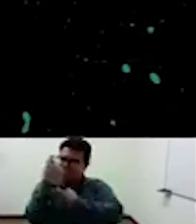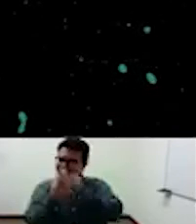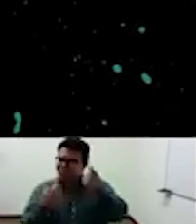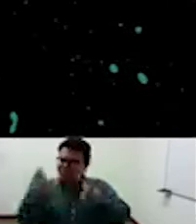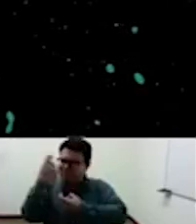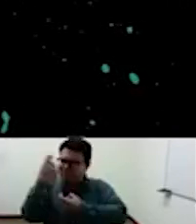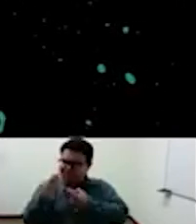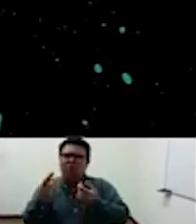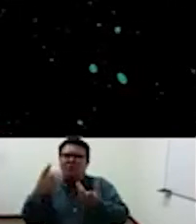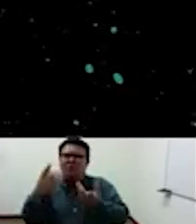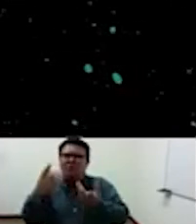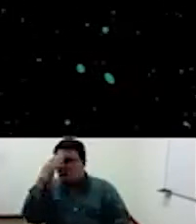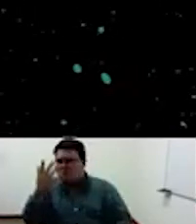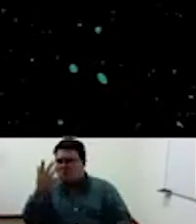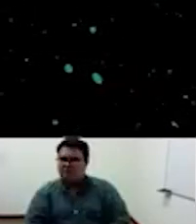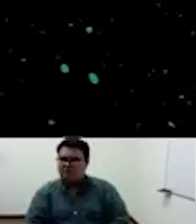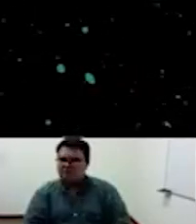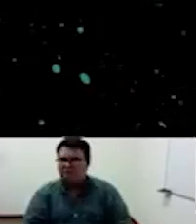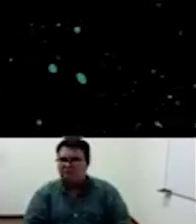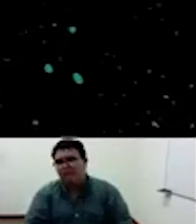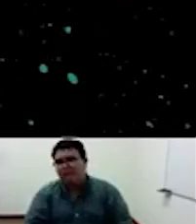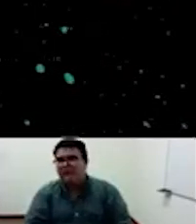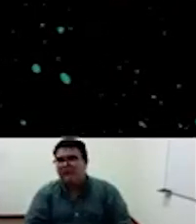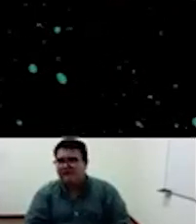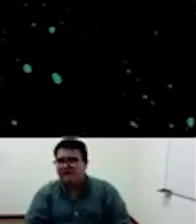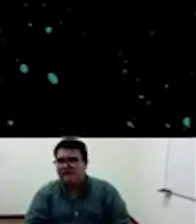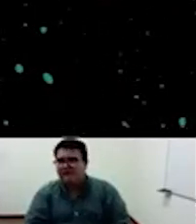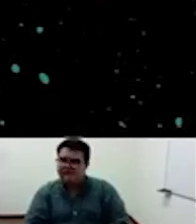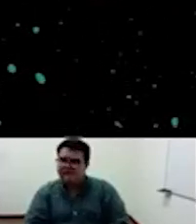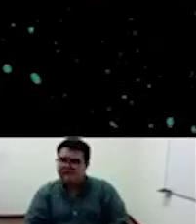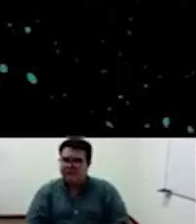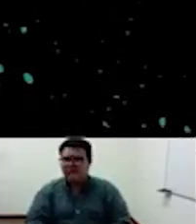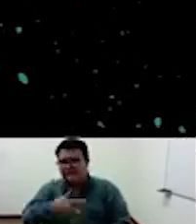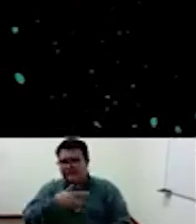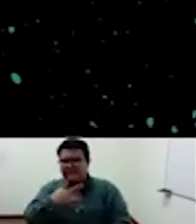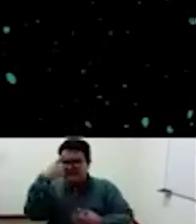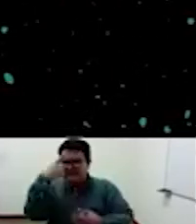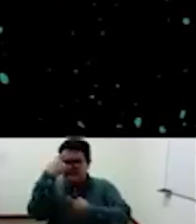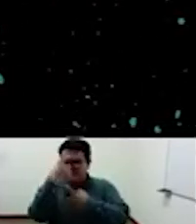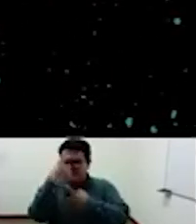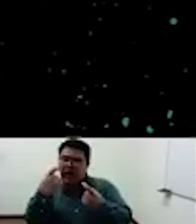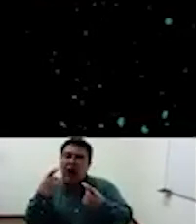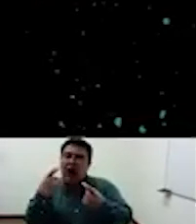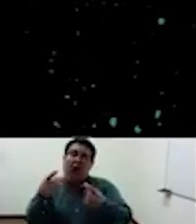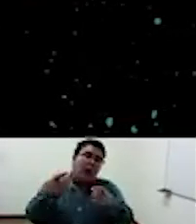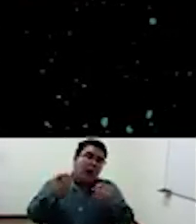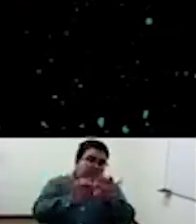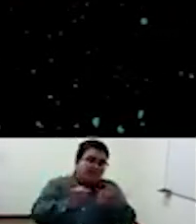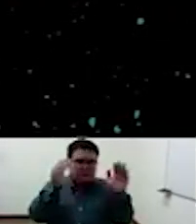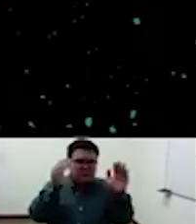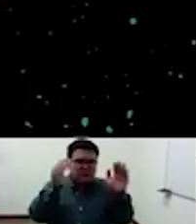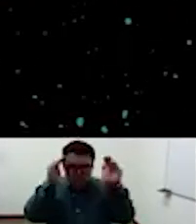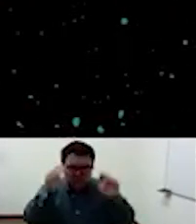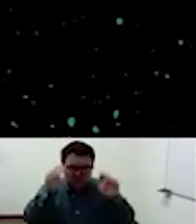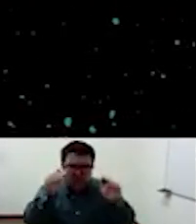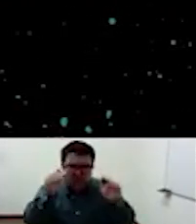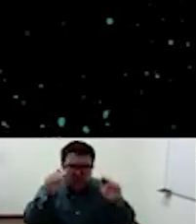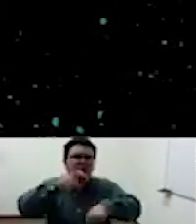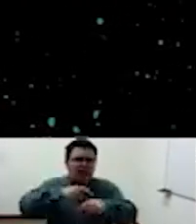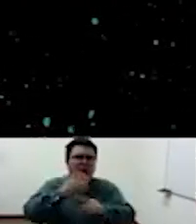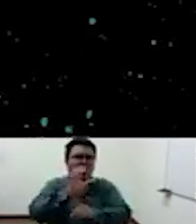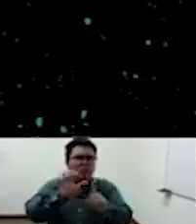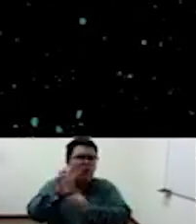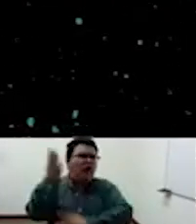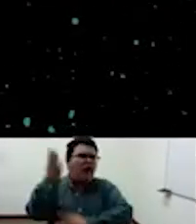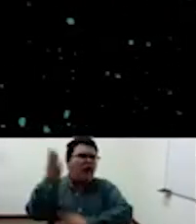del se debe poner en discusión en medio o en el sistema de la escultura milenaria para poder